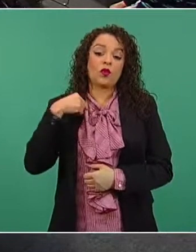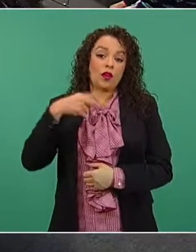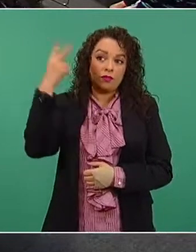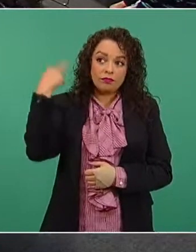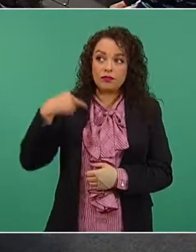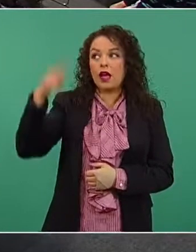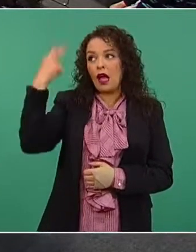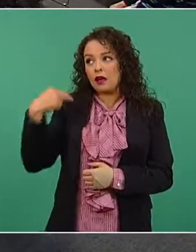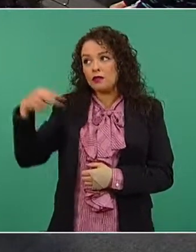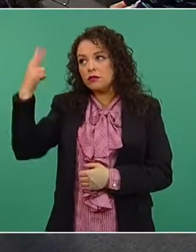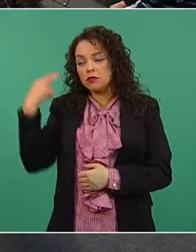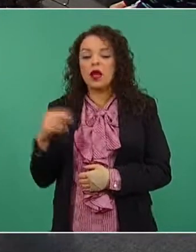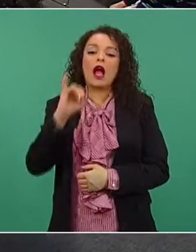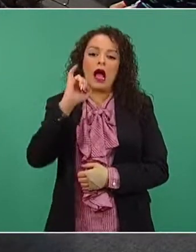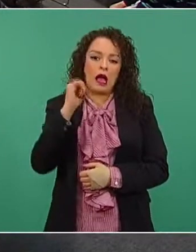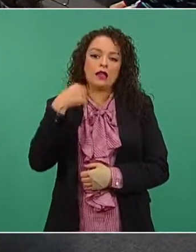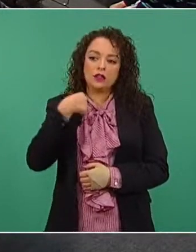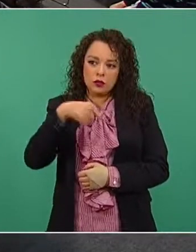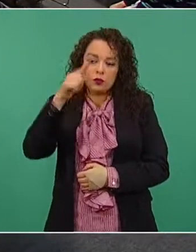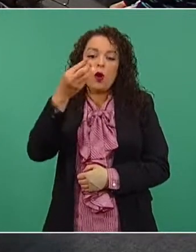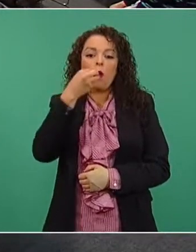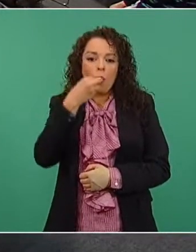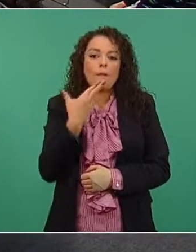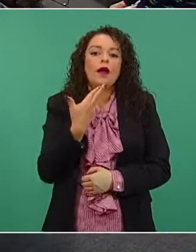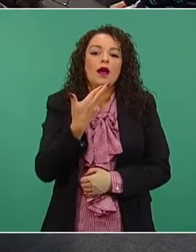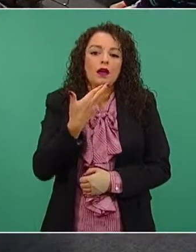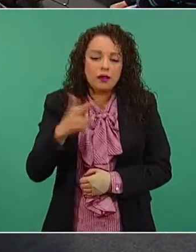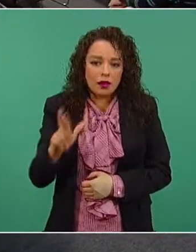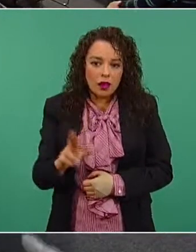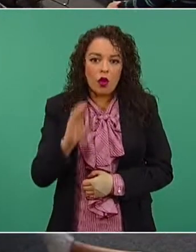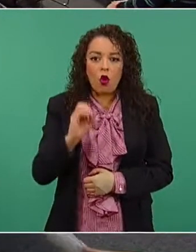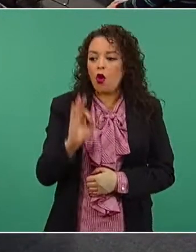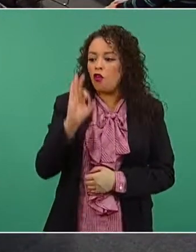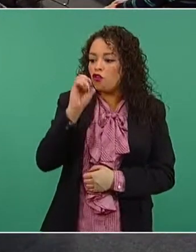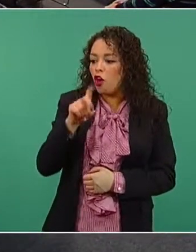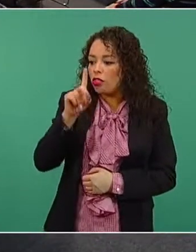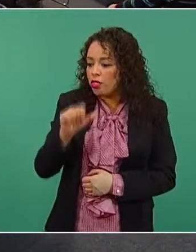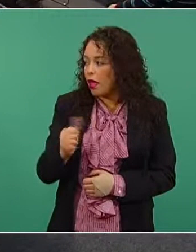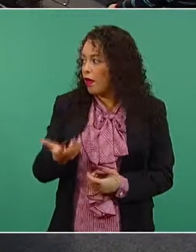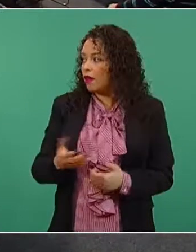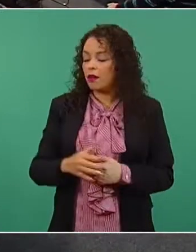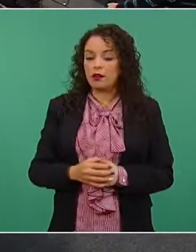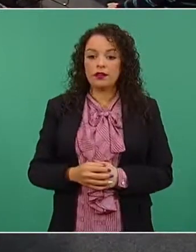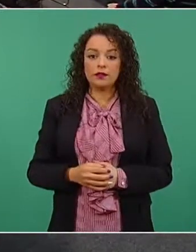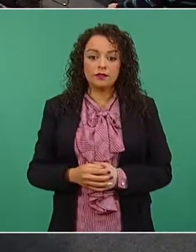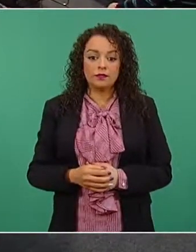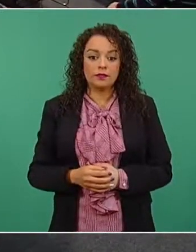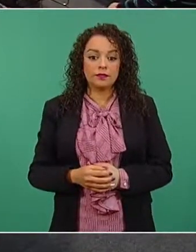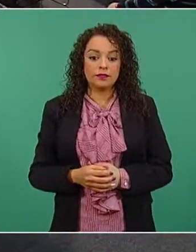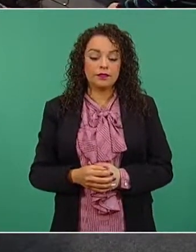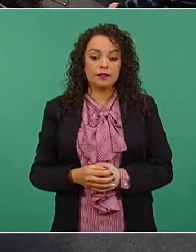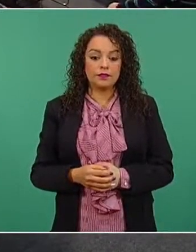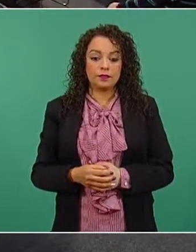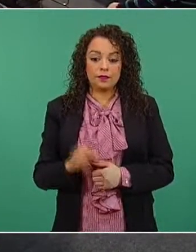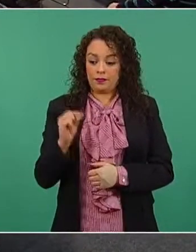restaurantes, sí voy a fondas. Ahora que fui el fin de semana a